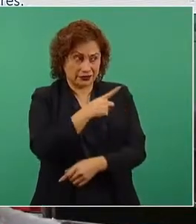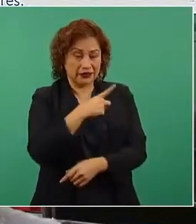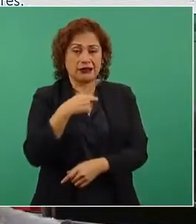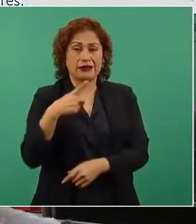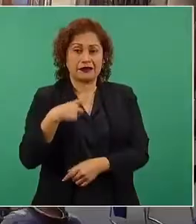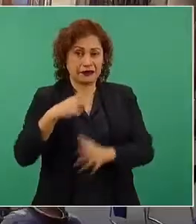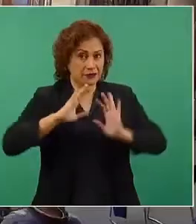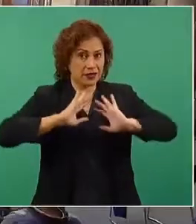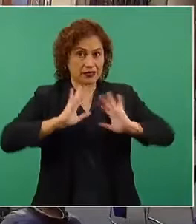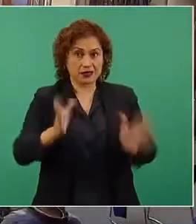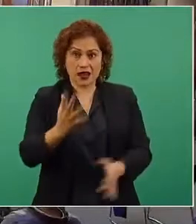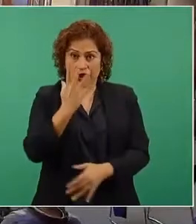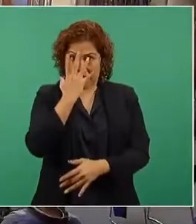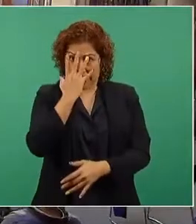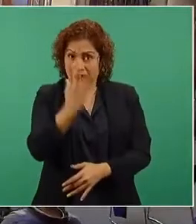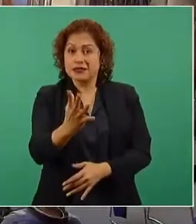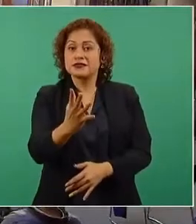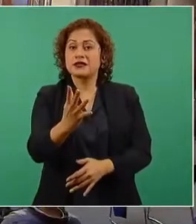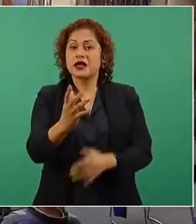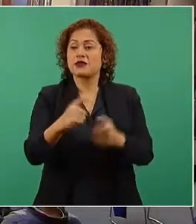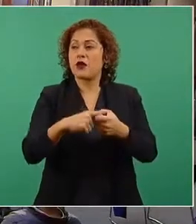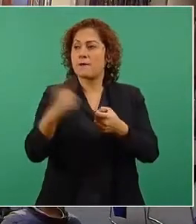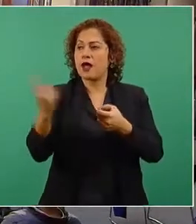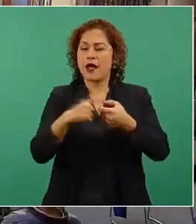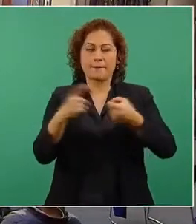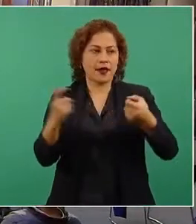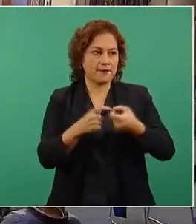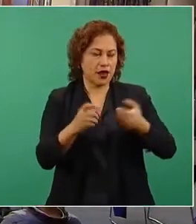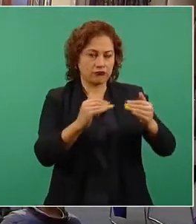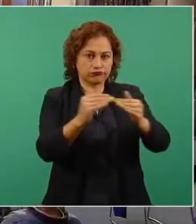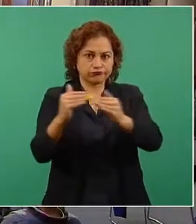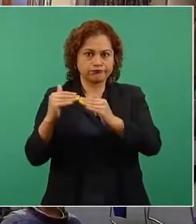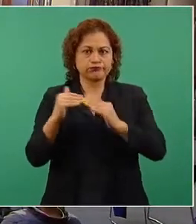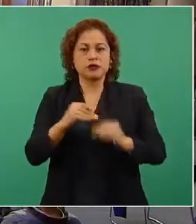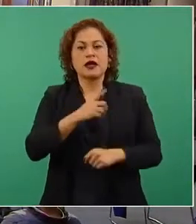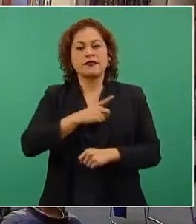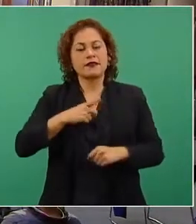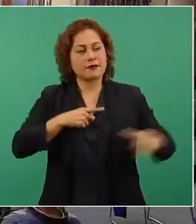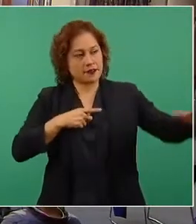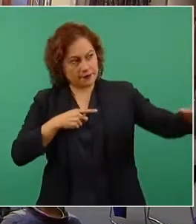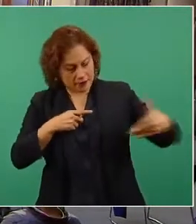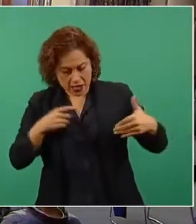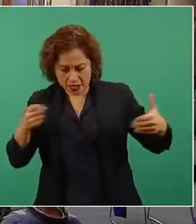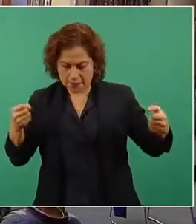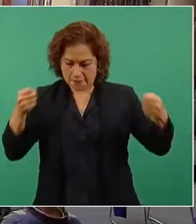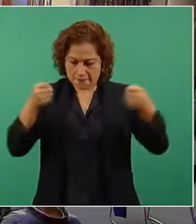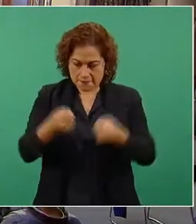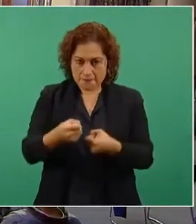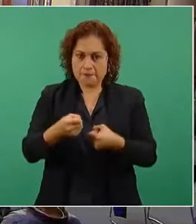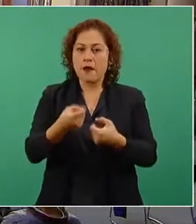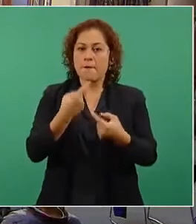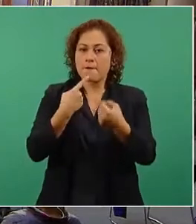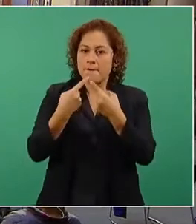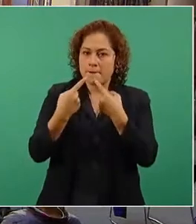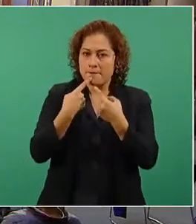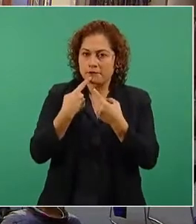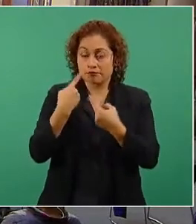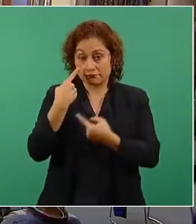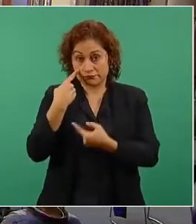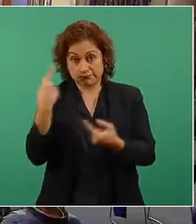personeros para que nos estén golpeando todo el día. Hay que buscar un diálogo y sentarse con ellas y decirles, miren,